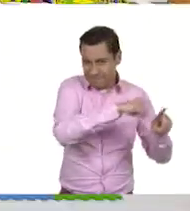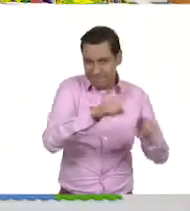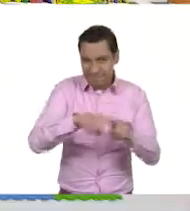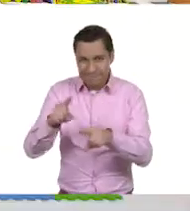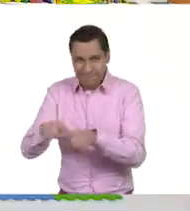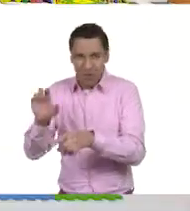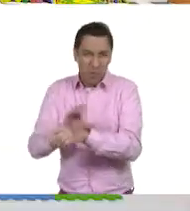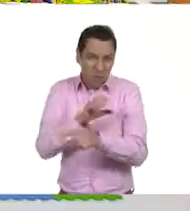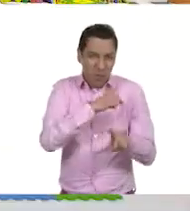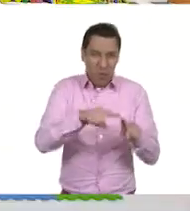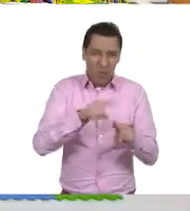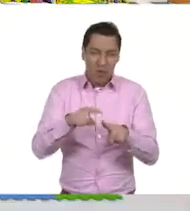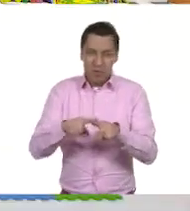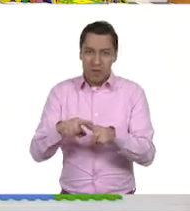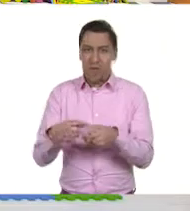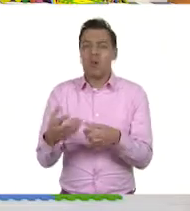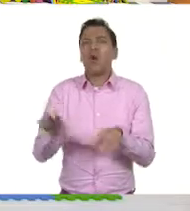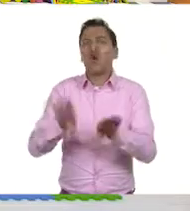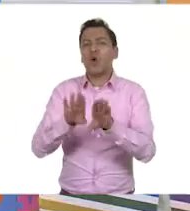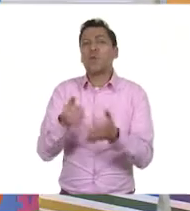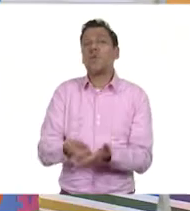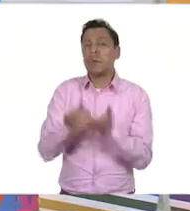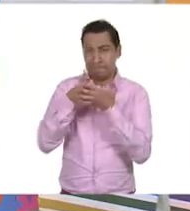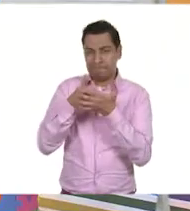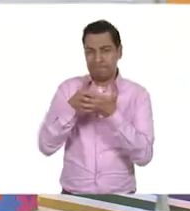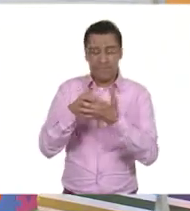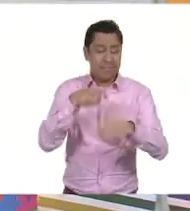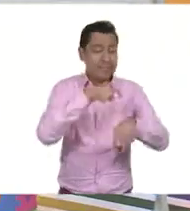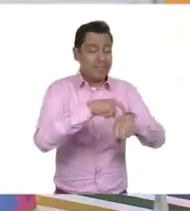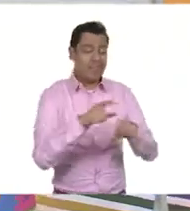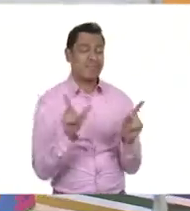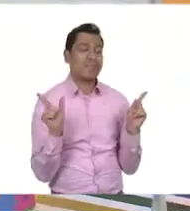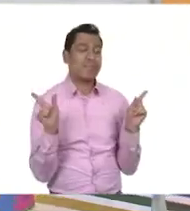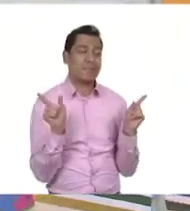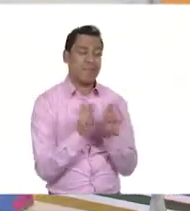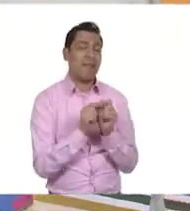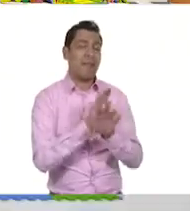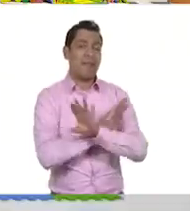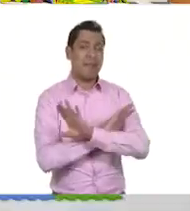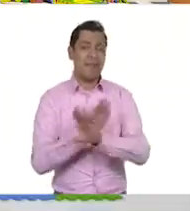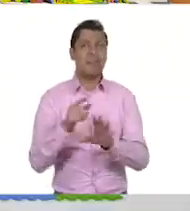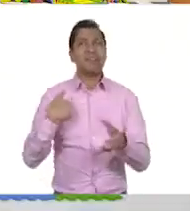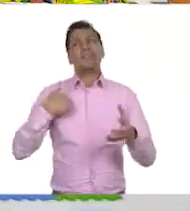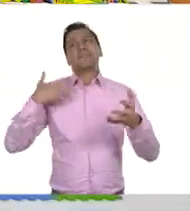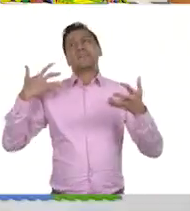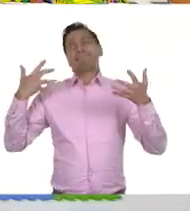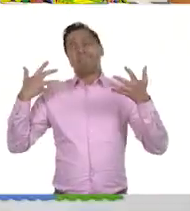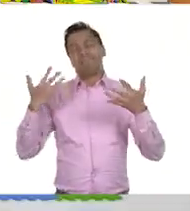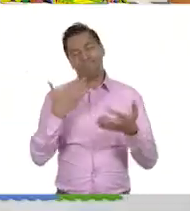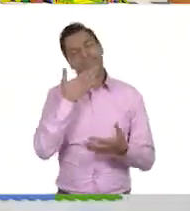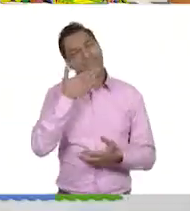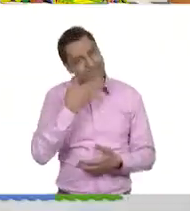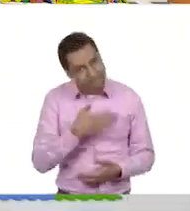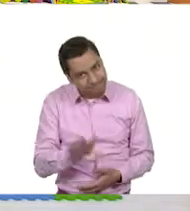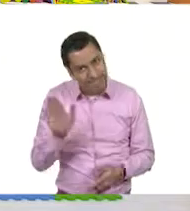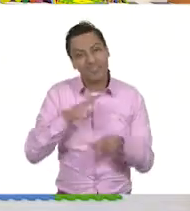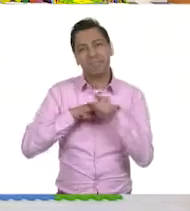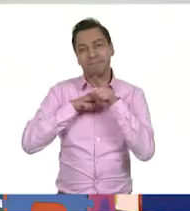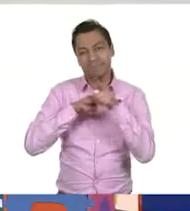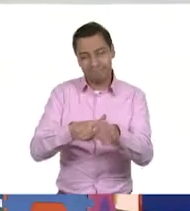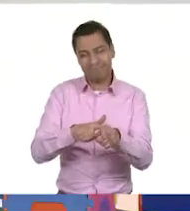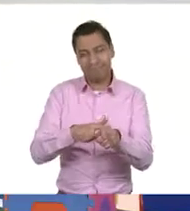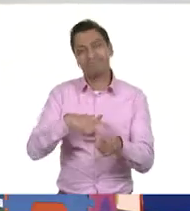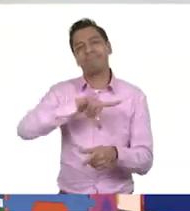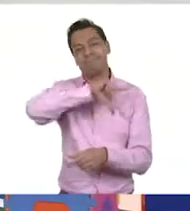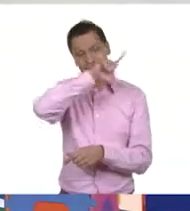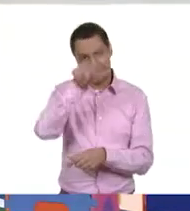tiempo. ¡Uy, qué lástima! También que íbamos. Ya me sentía como trenesito con todo el vuelo. Pero me parece maravilloso porque yo creo